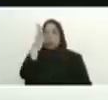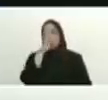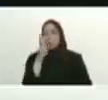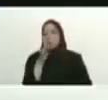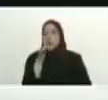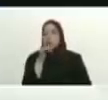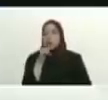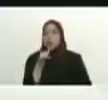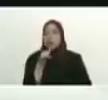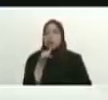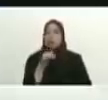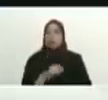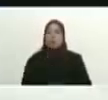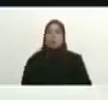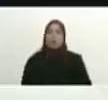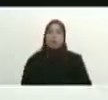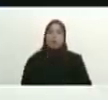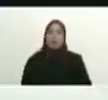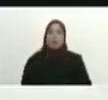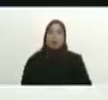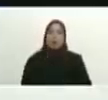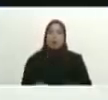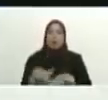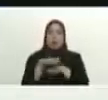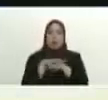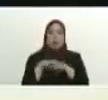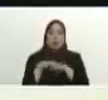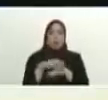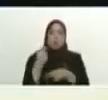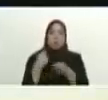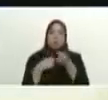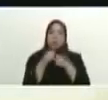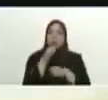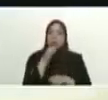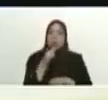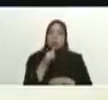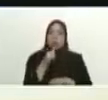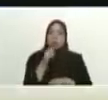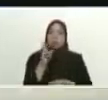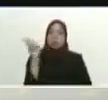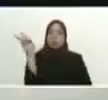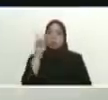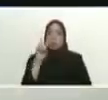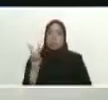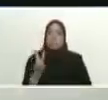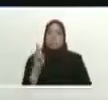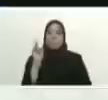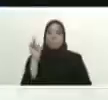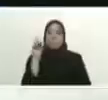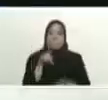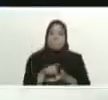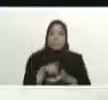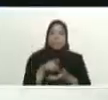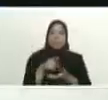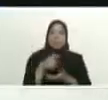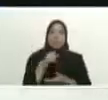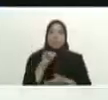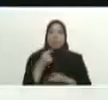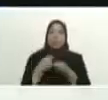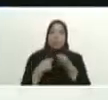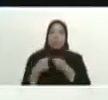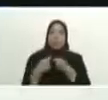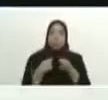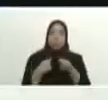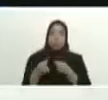Alkin sus ministros ministras de la parte venezolana estuvo presente nuestra vicepresidenta ejecutiva y